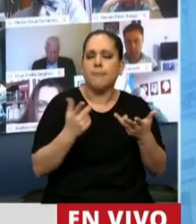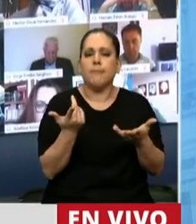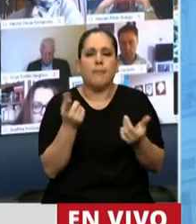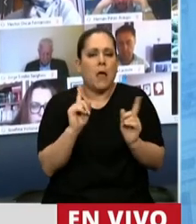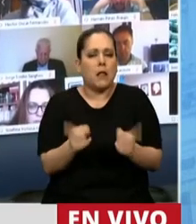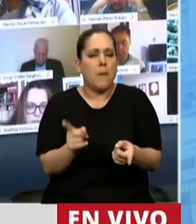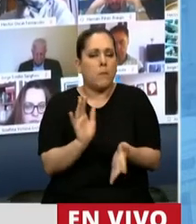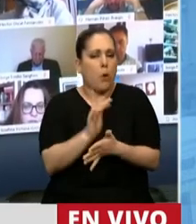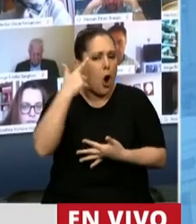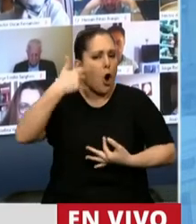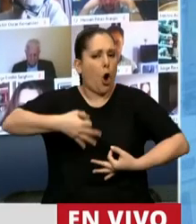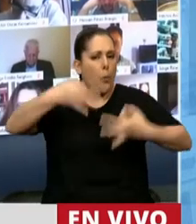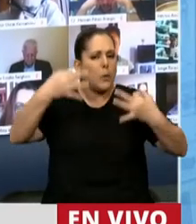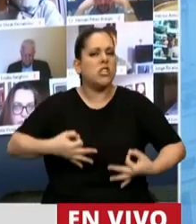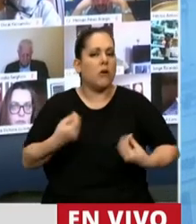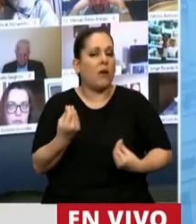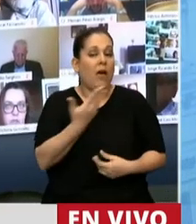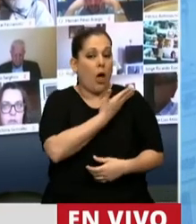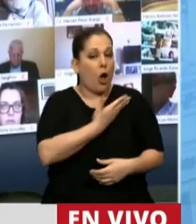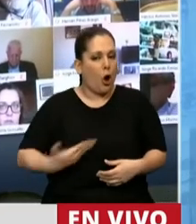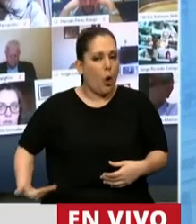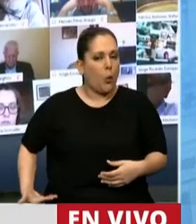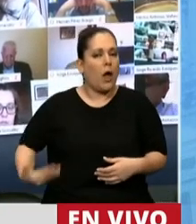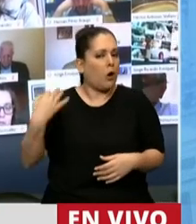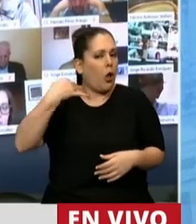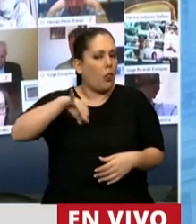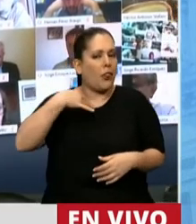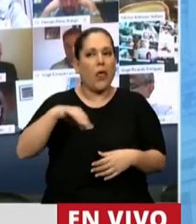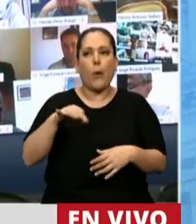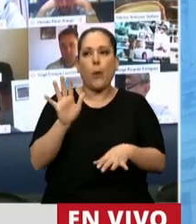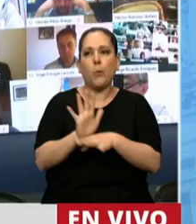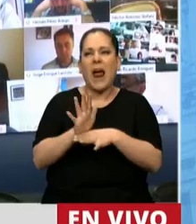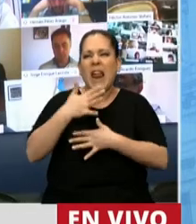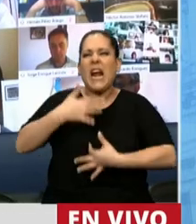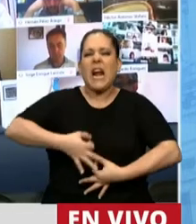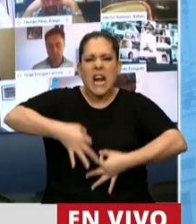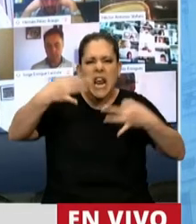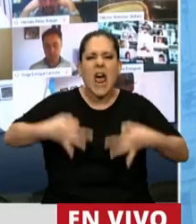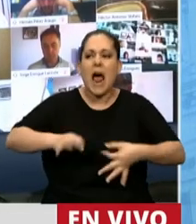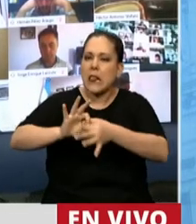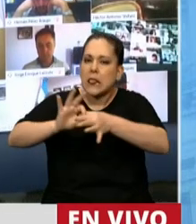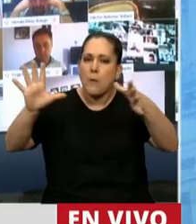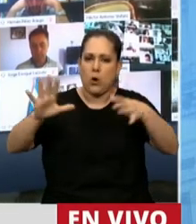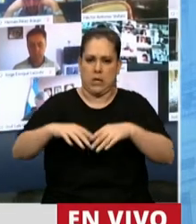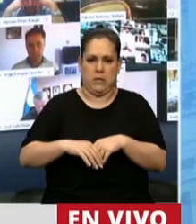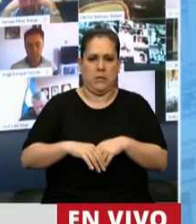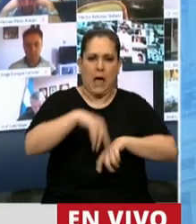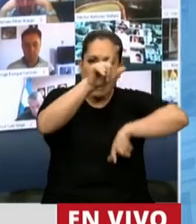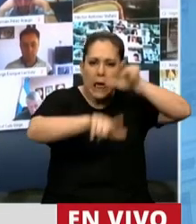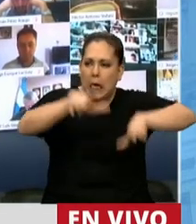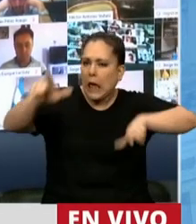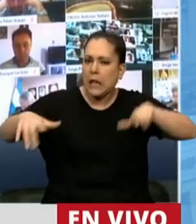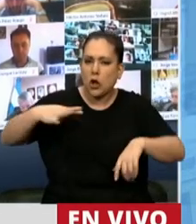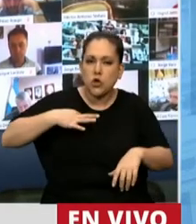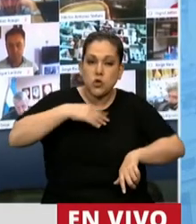profunda convicción de que todo gobierno debía ser en democracia real, con participación real de la